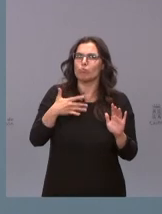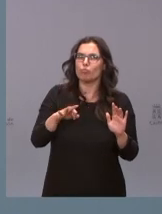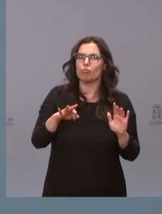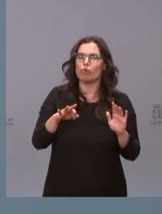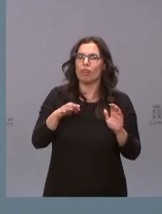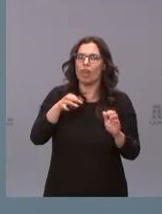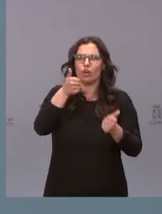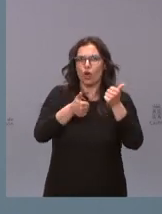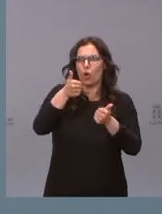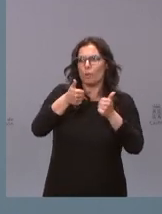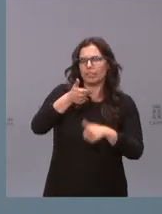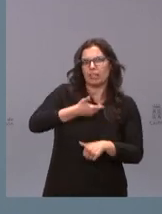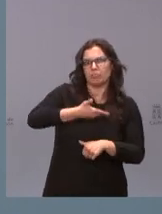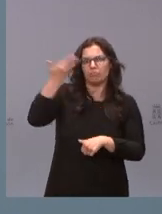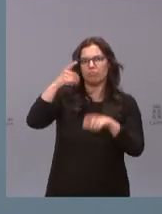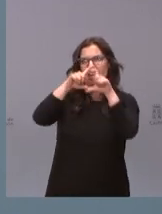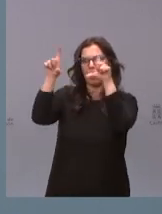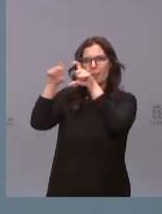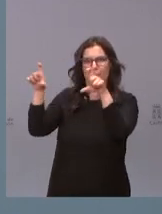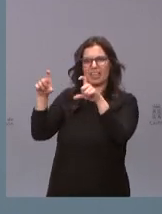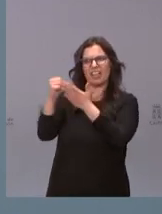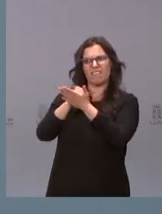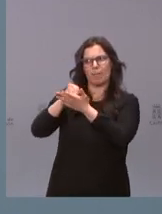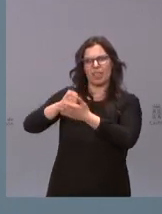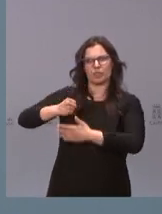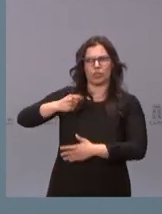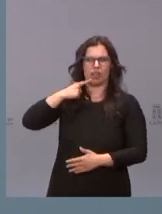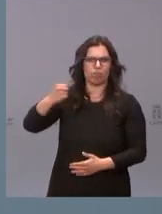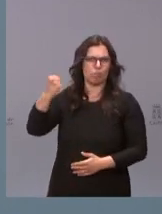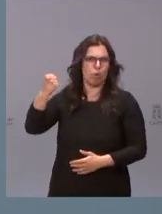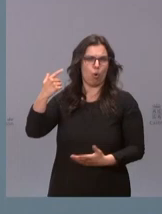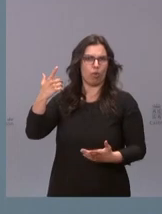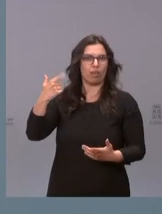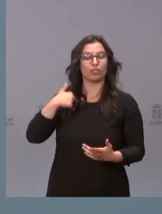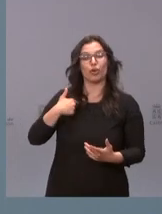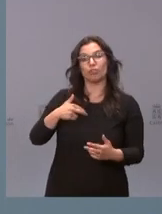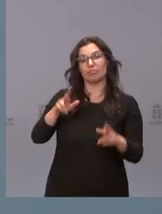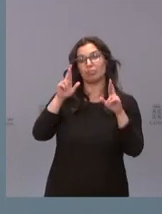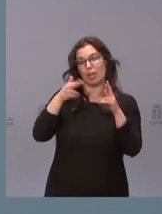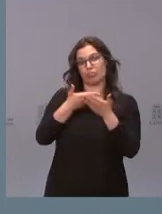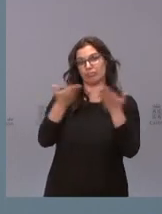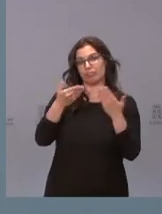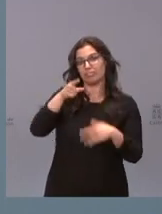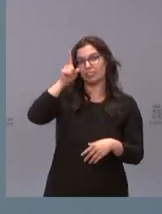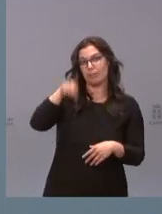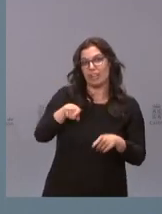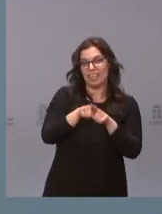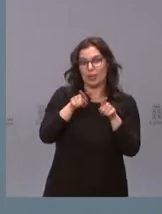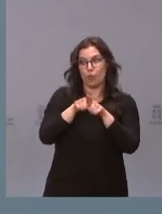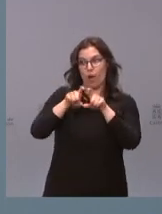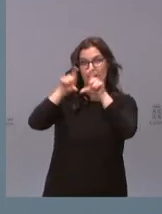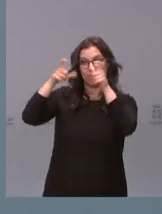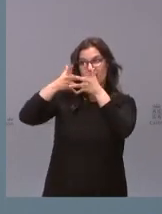poder competir con las grandes empresas farmacéuticas, en lo que confío sea otro ejemplo de David contra Goliat,